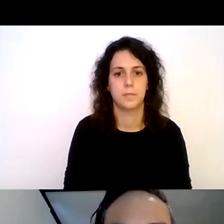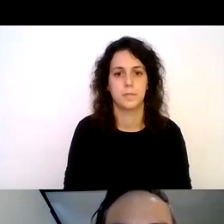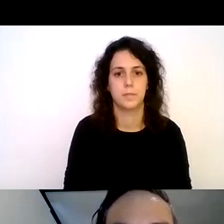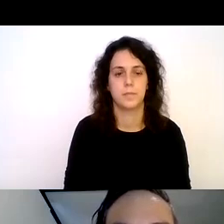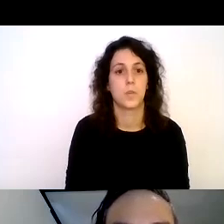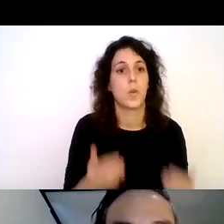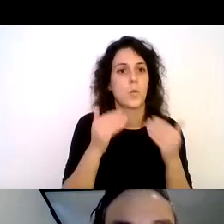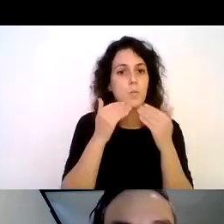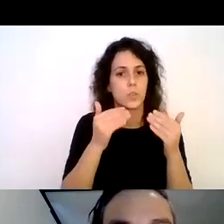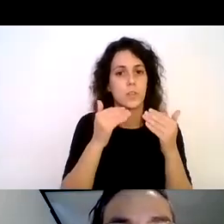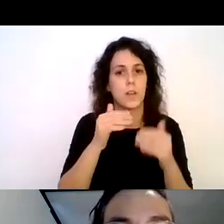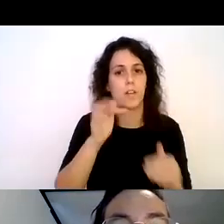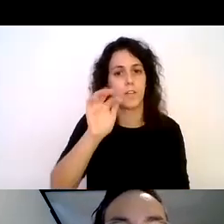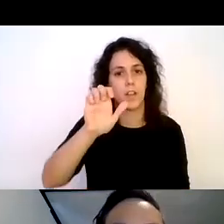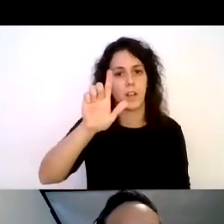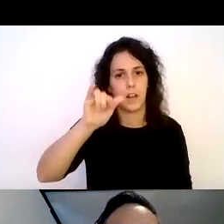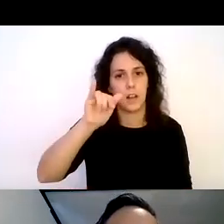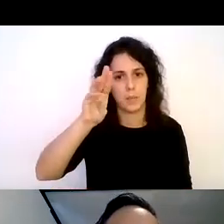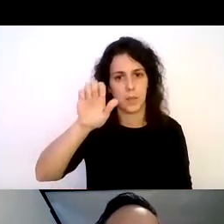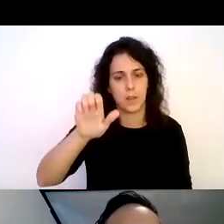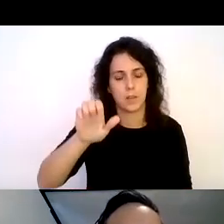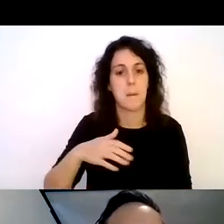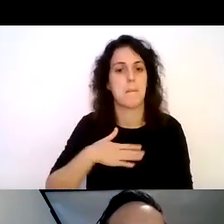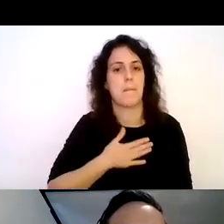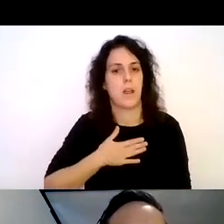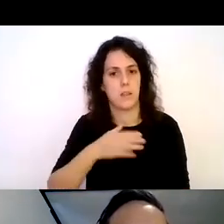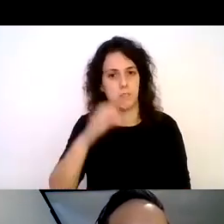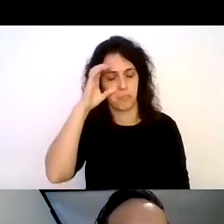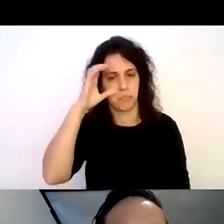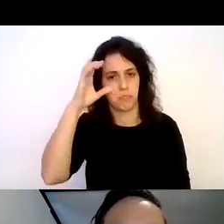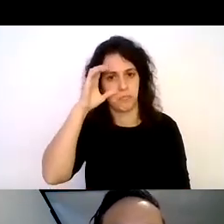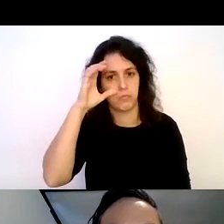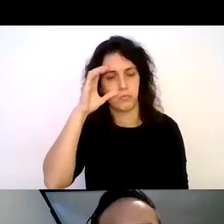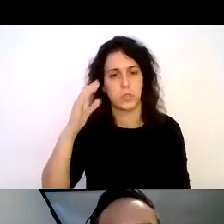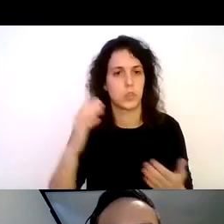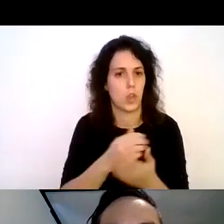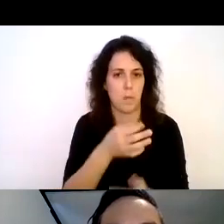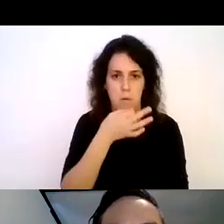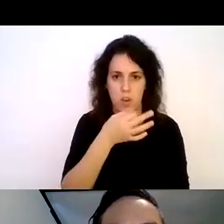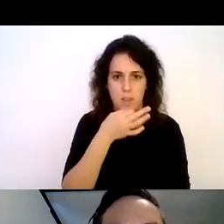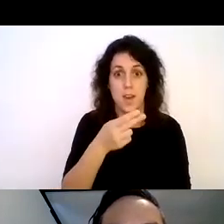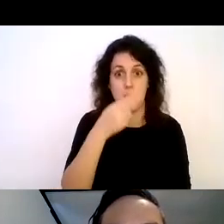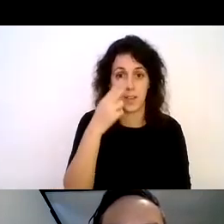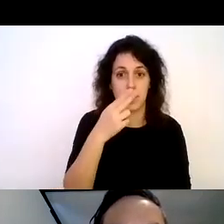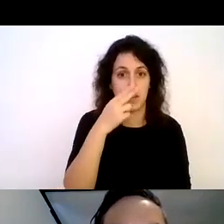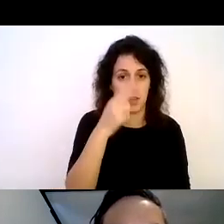muchísimas gracias Felipe ha sido un placer escucharte toda tu ponencia es súper interesante